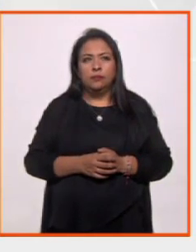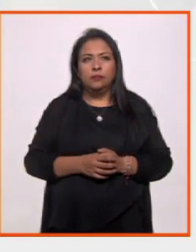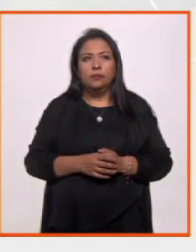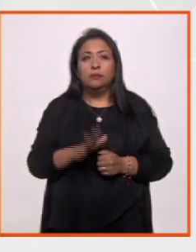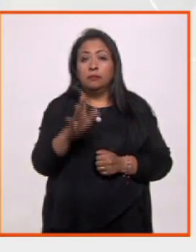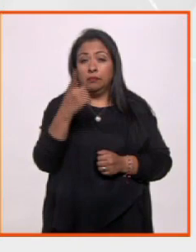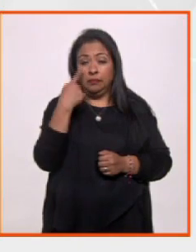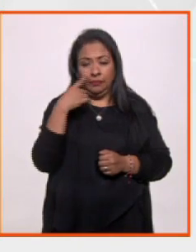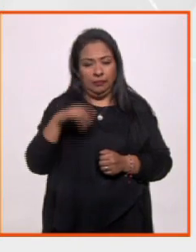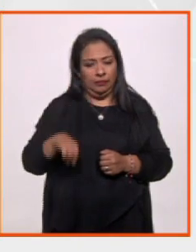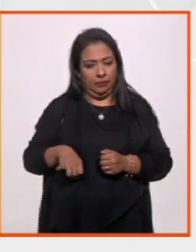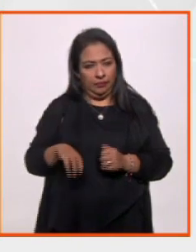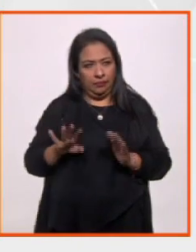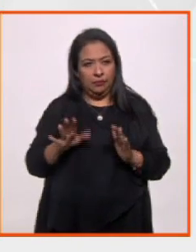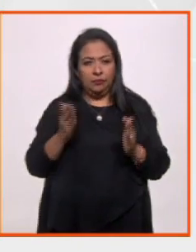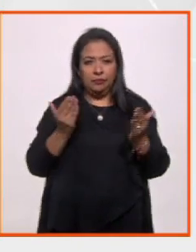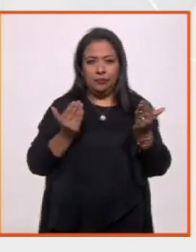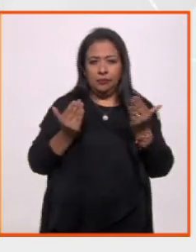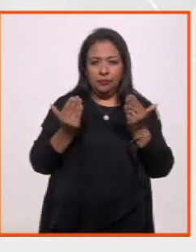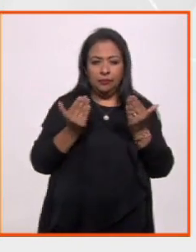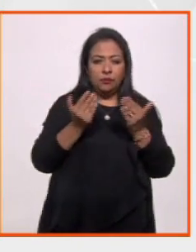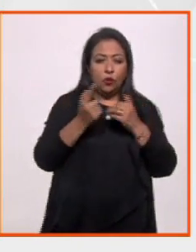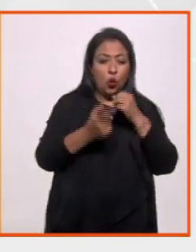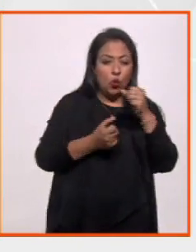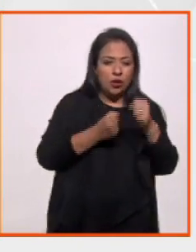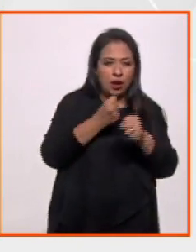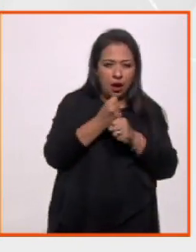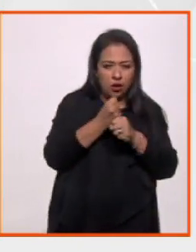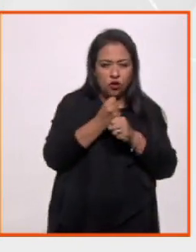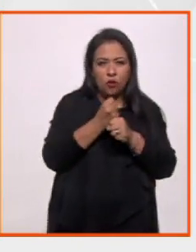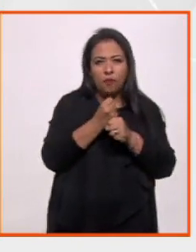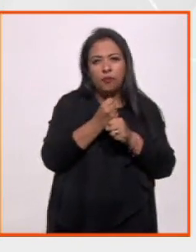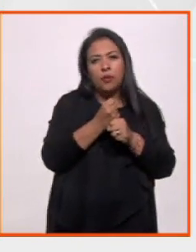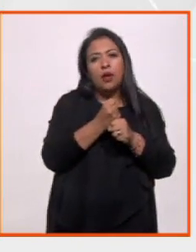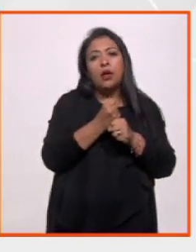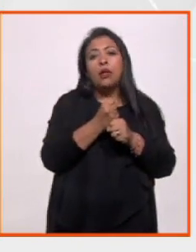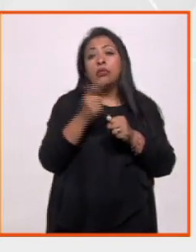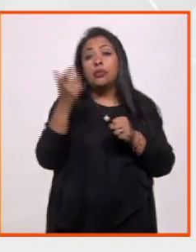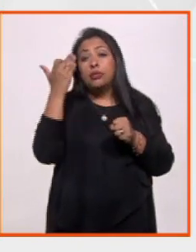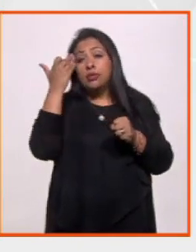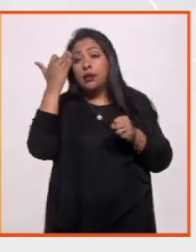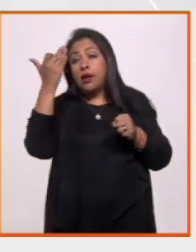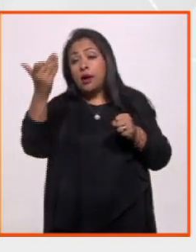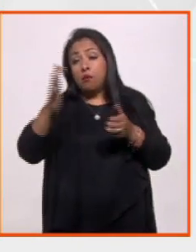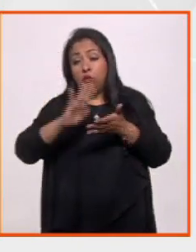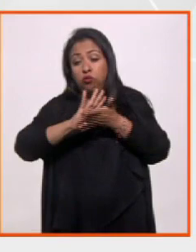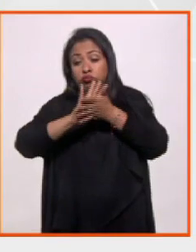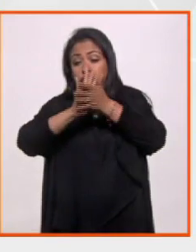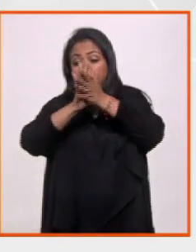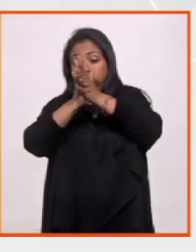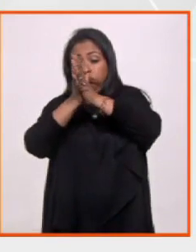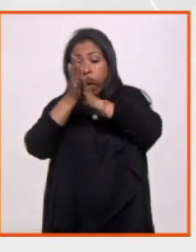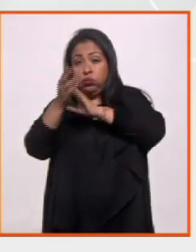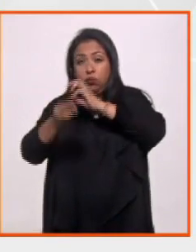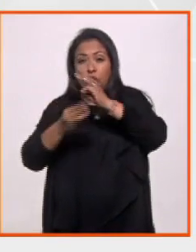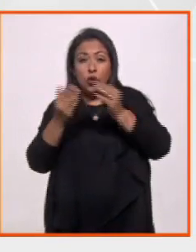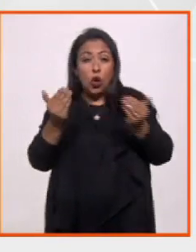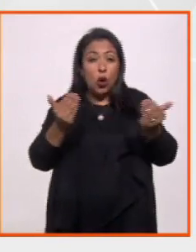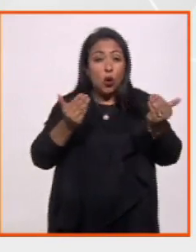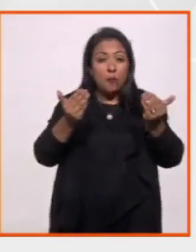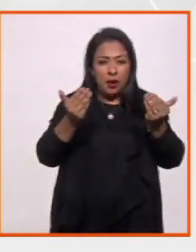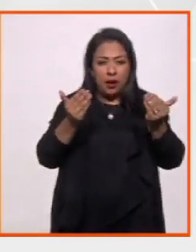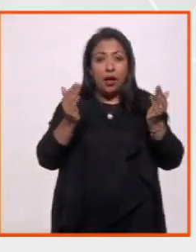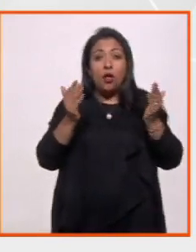Es interesante hacer la analogía entre un año y el tiempo que tardó en evolucionar el universo, y nosotros